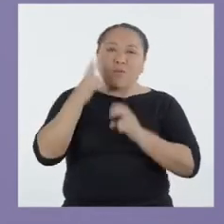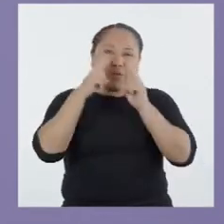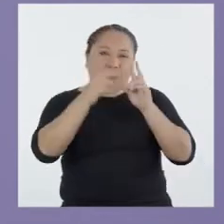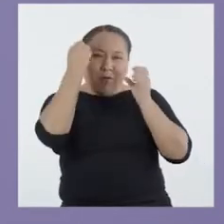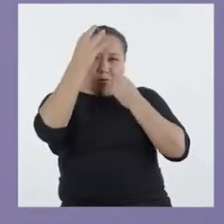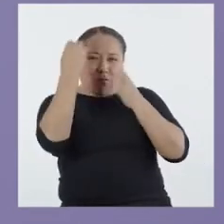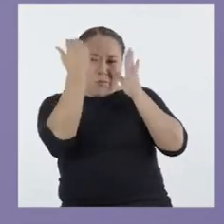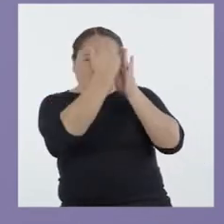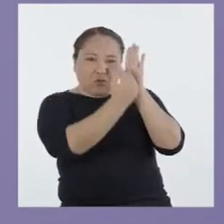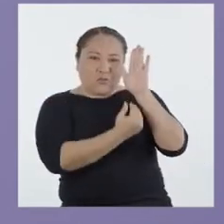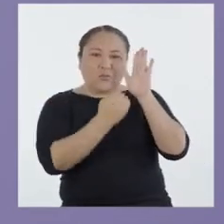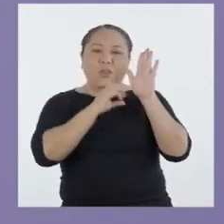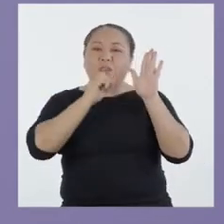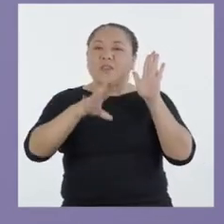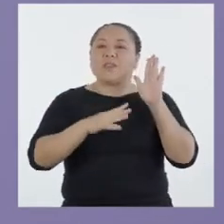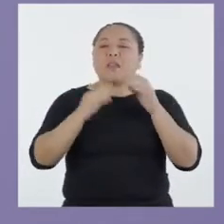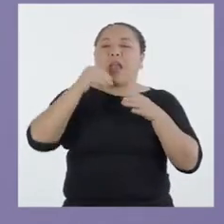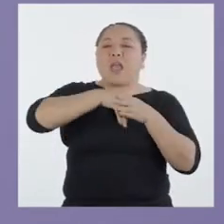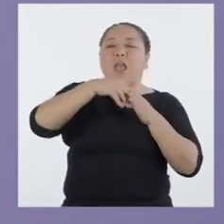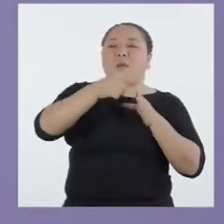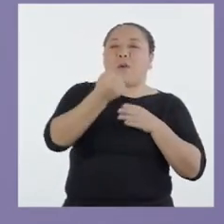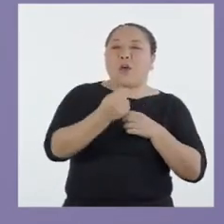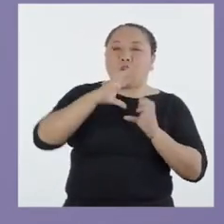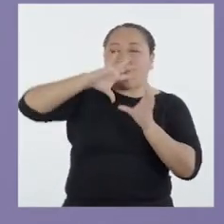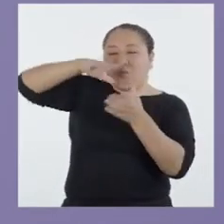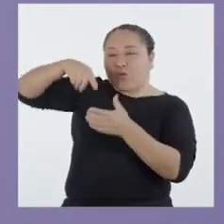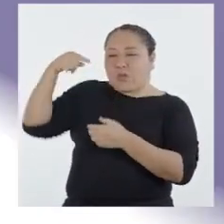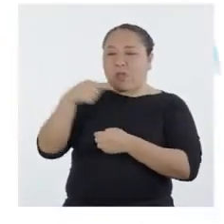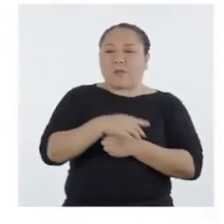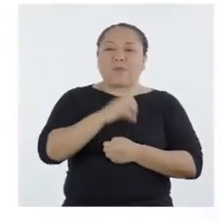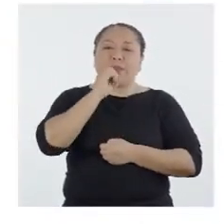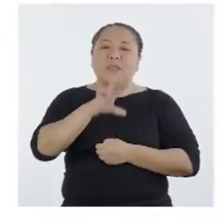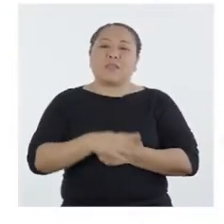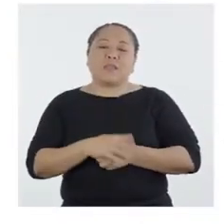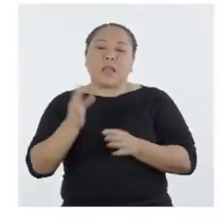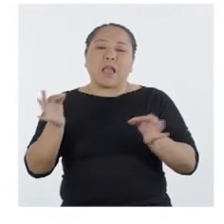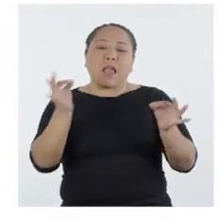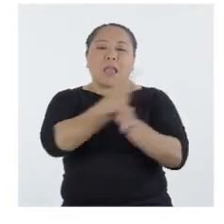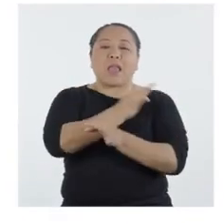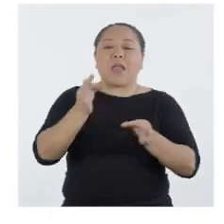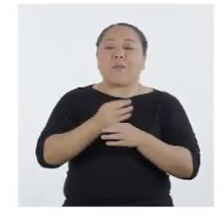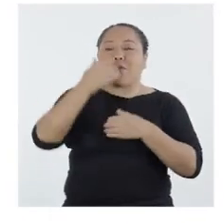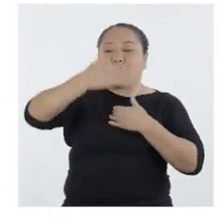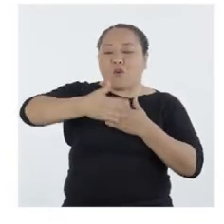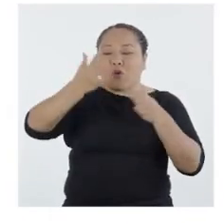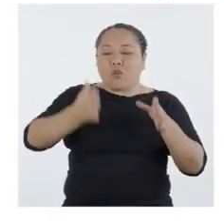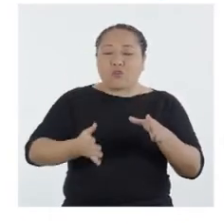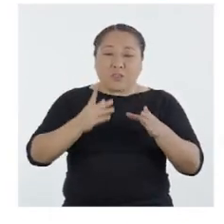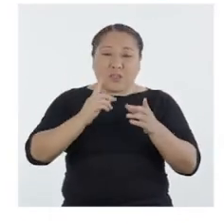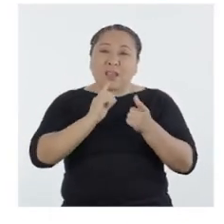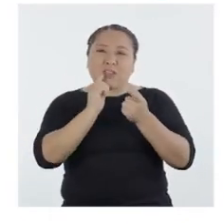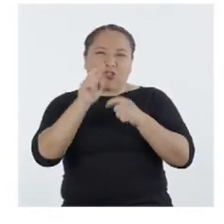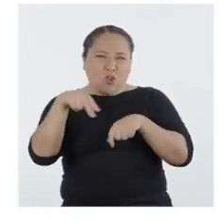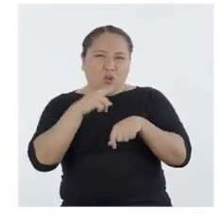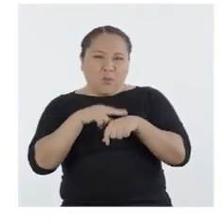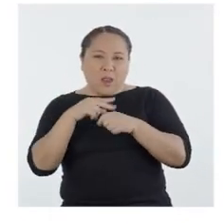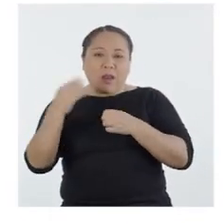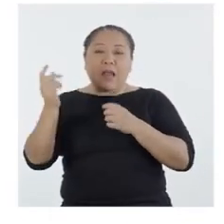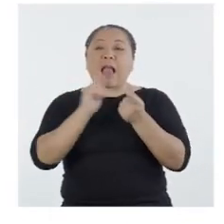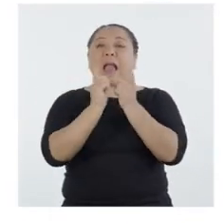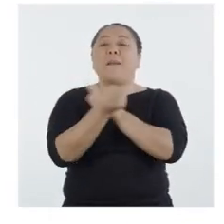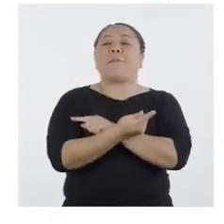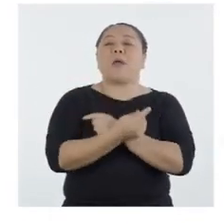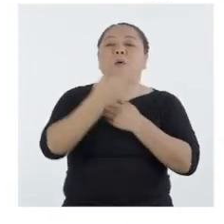miren estos datos que menciona el Banco Mundial sobre ellas. Dice que la sustitución de cocinas tradicionales por